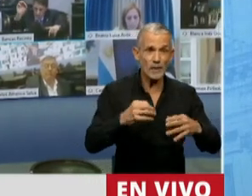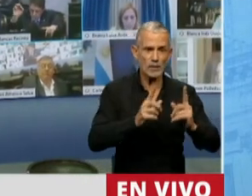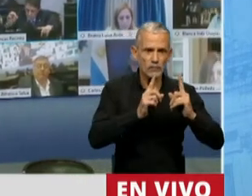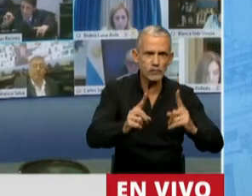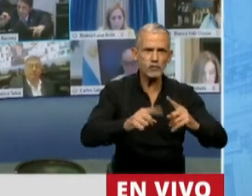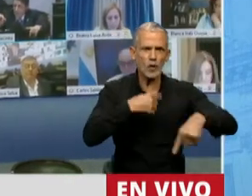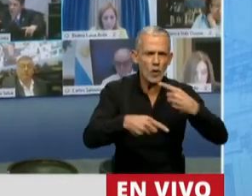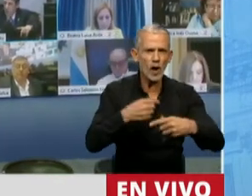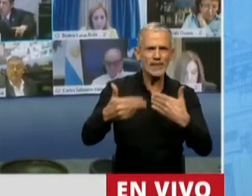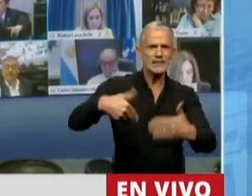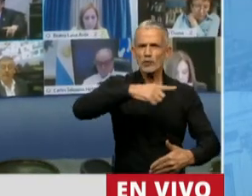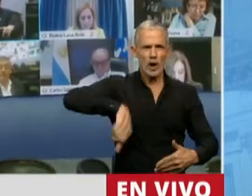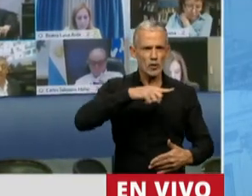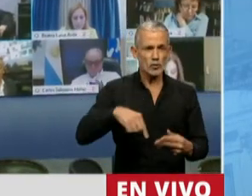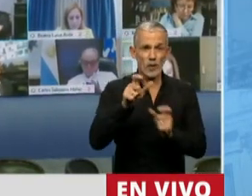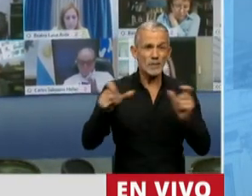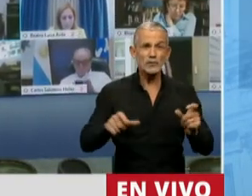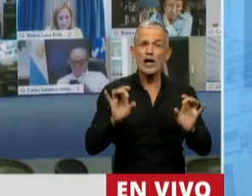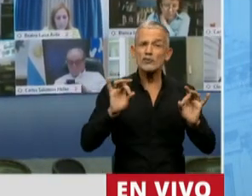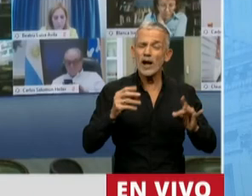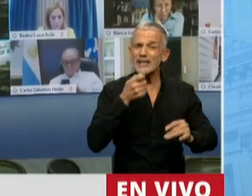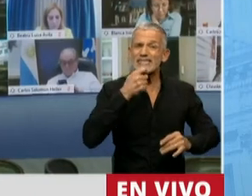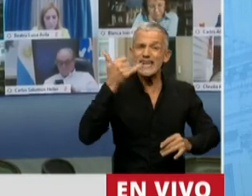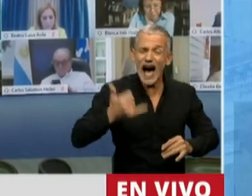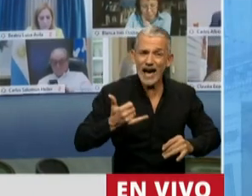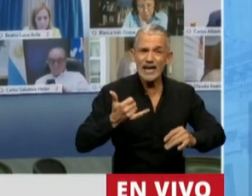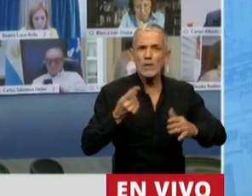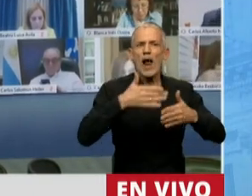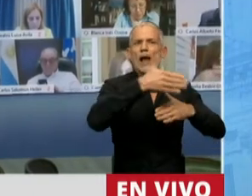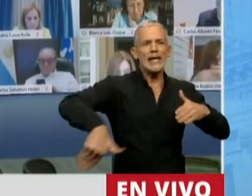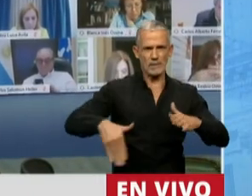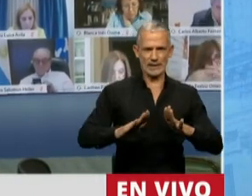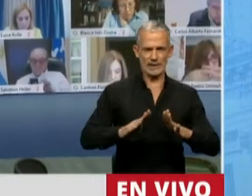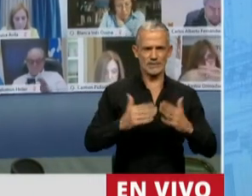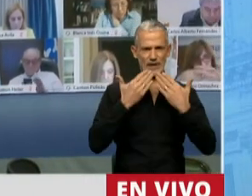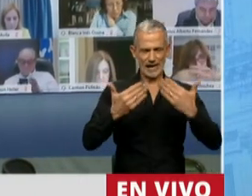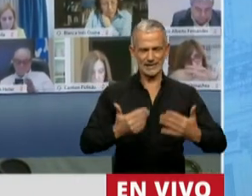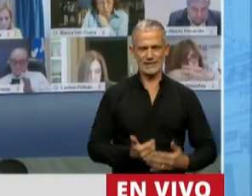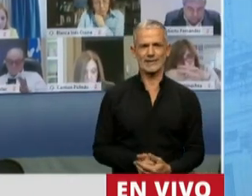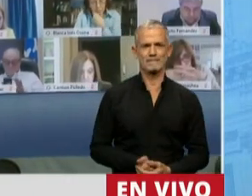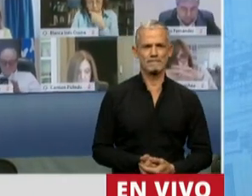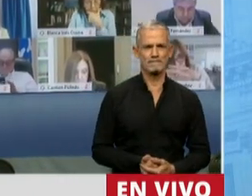nos permite desarrollarnos solo si tiene y pone límites. Gracias, señor Presidente.